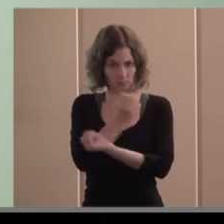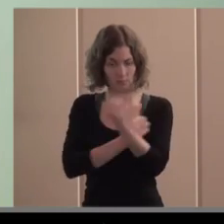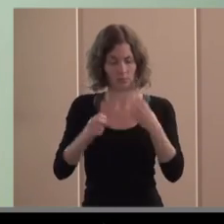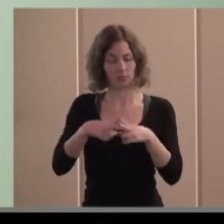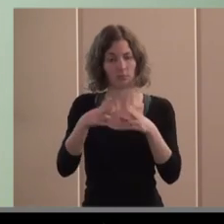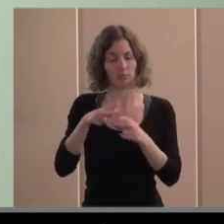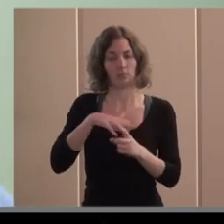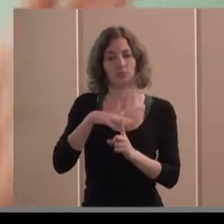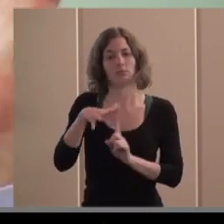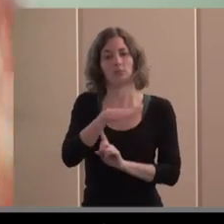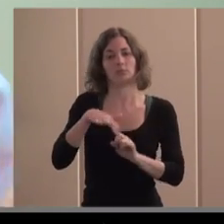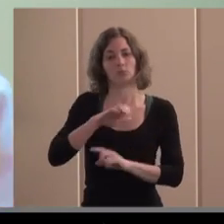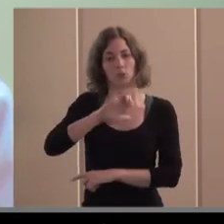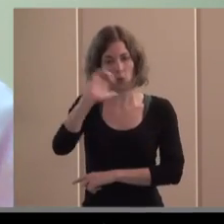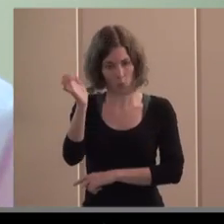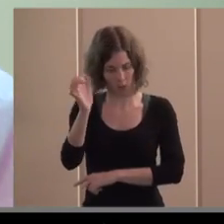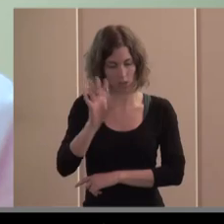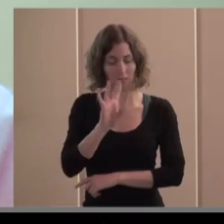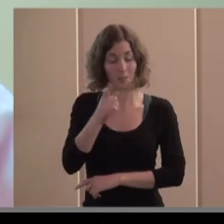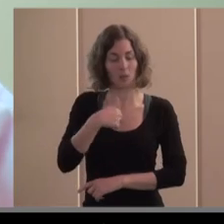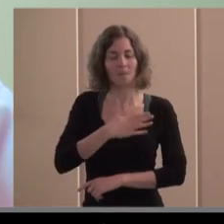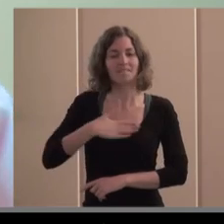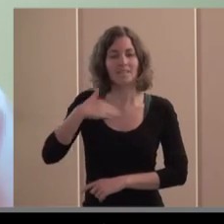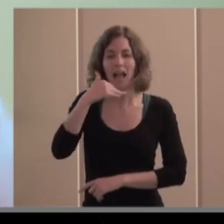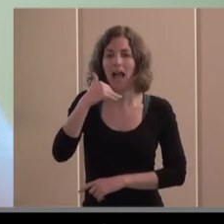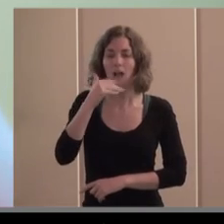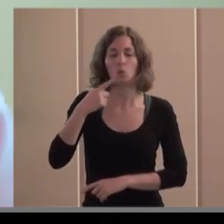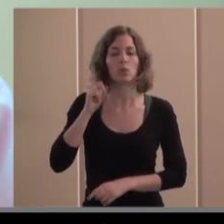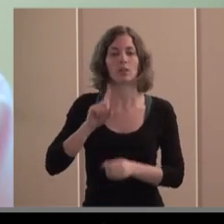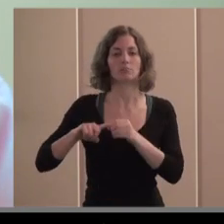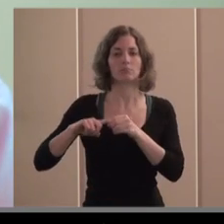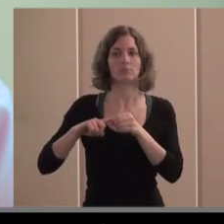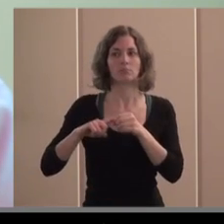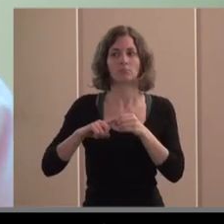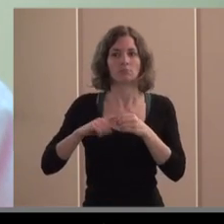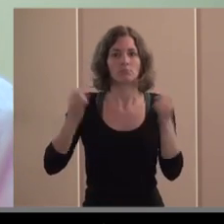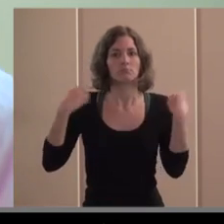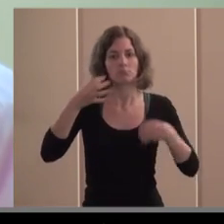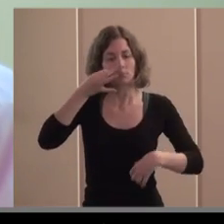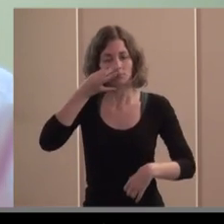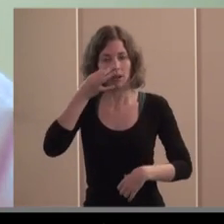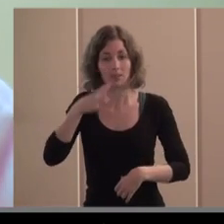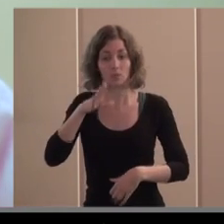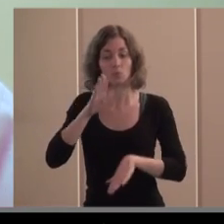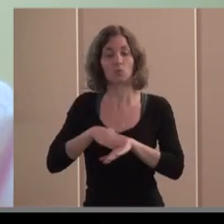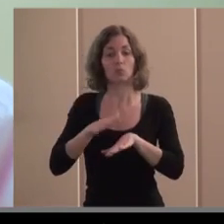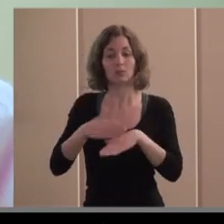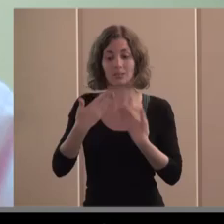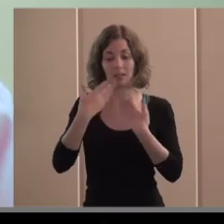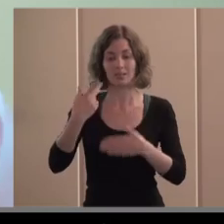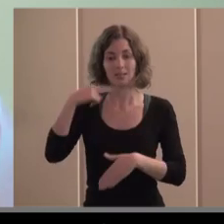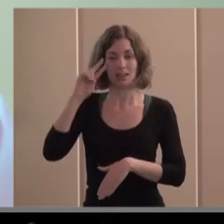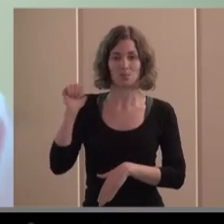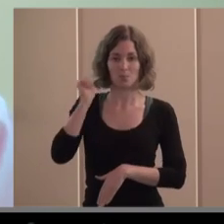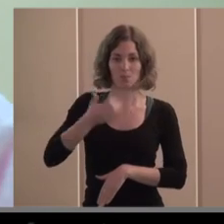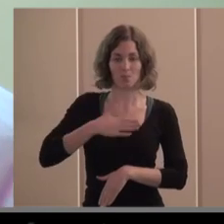reflexión pero mi intervención digo repito va a ser principalmente práctica porque estará basada en mi experiencia en Fundación 11 que es la